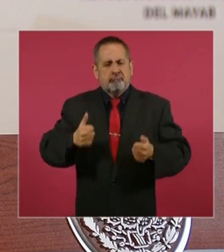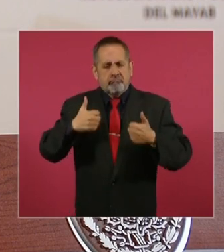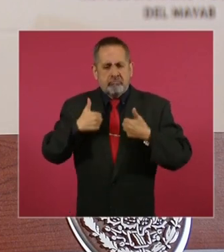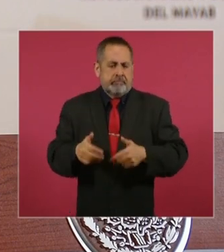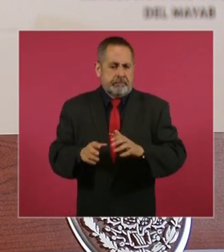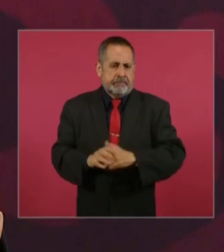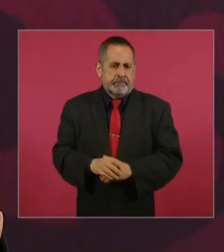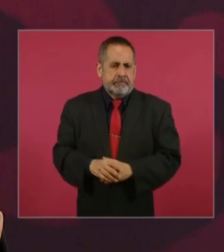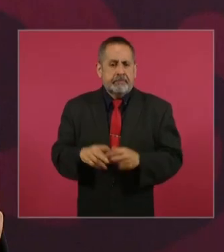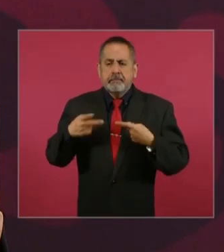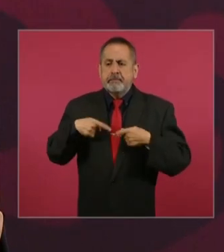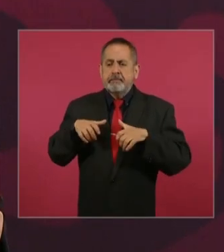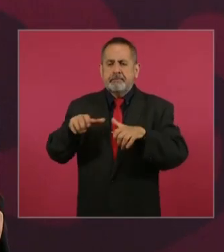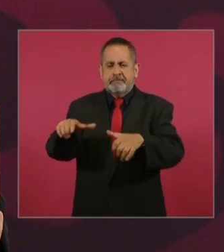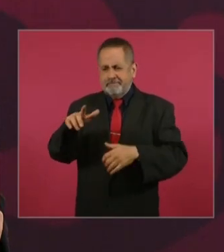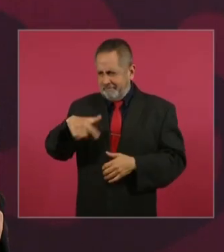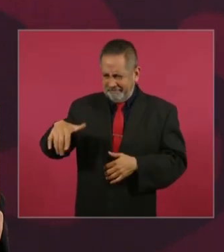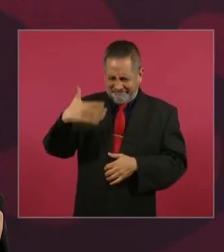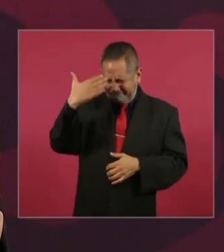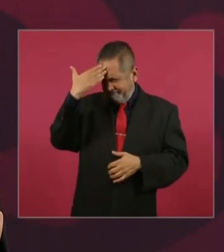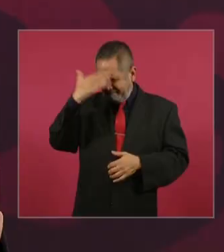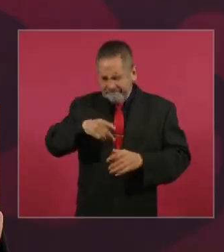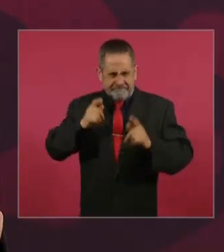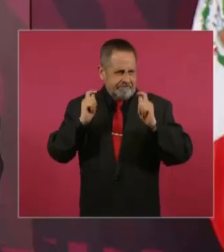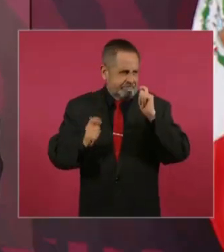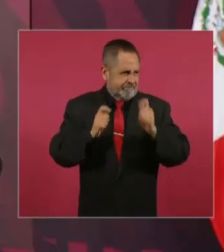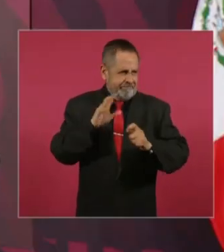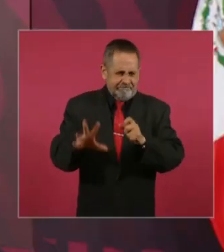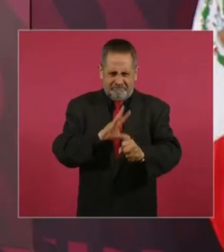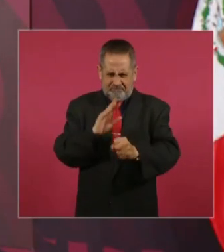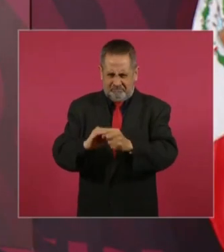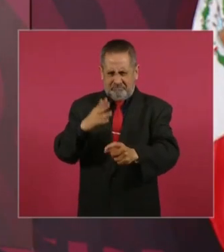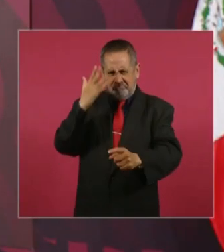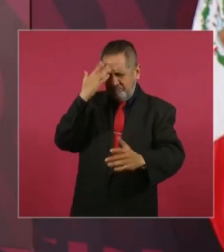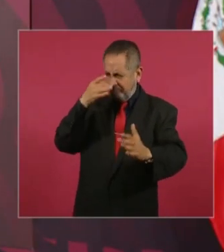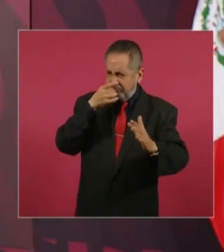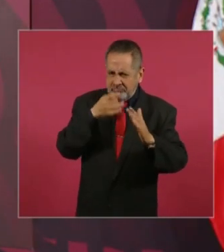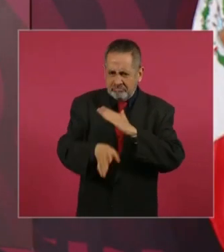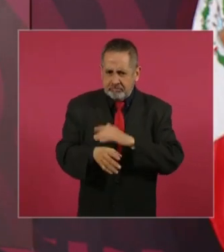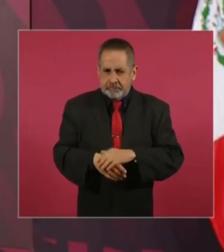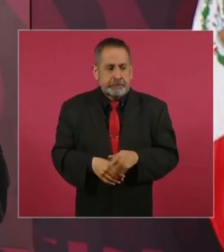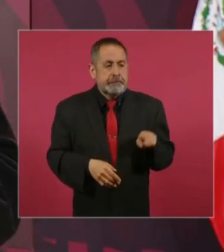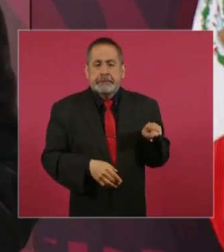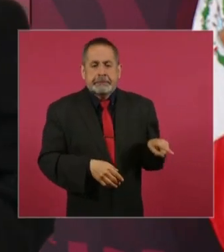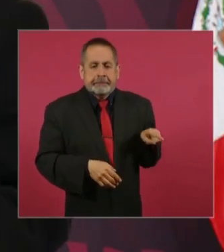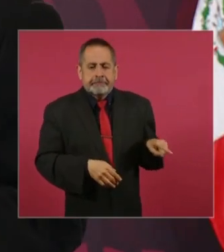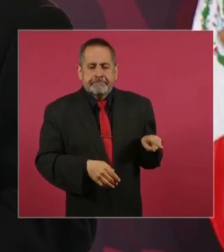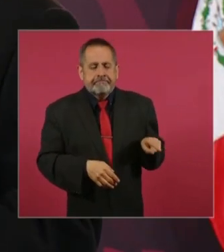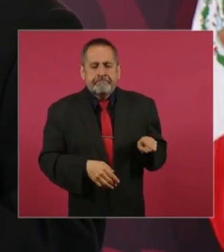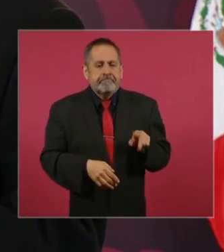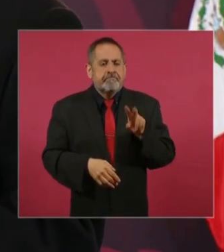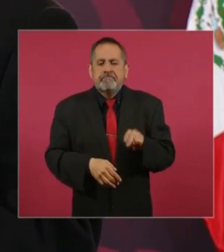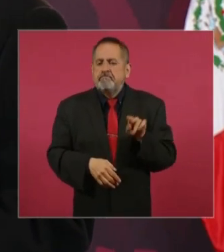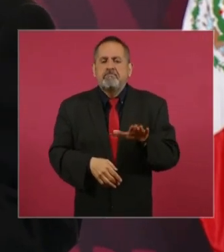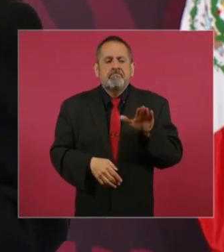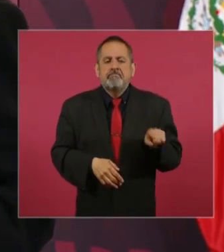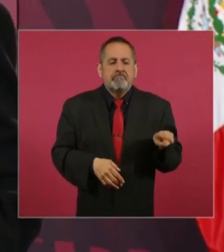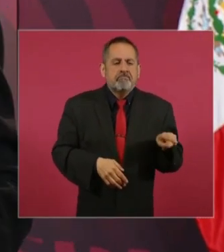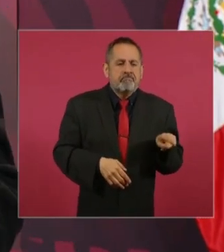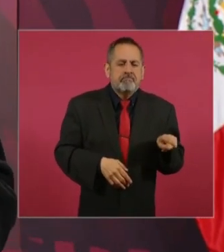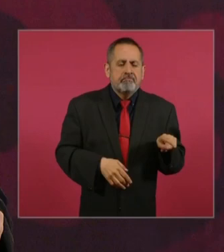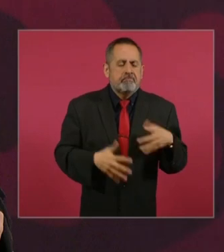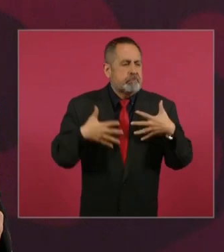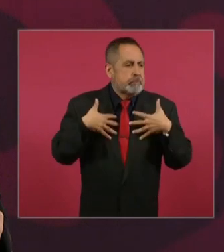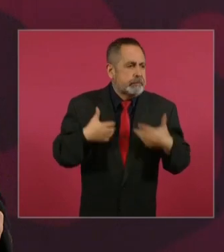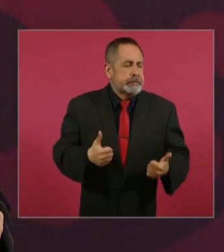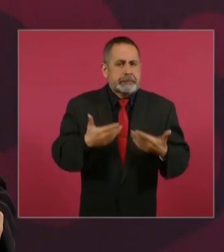Es de los pueblos más politizados del mundo. Y estos nunca lo